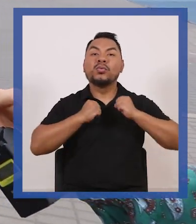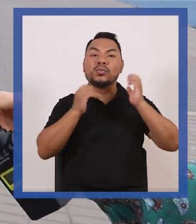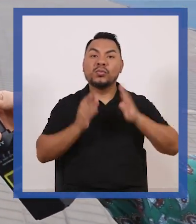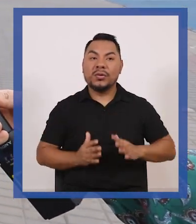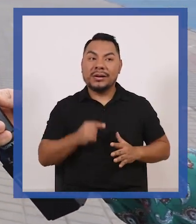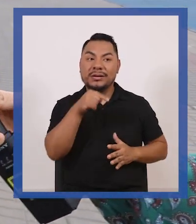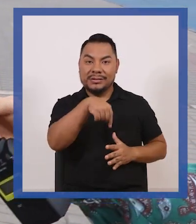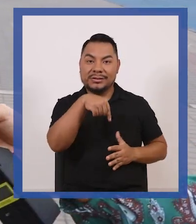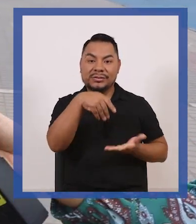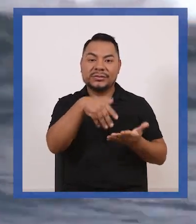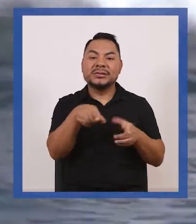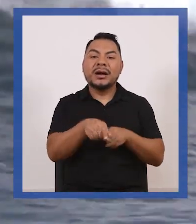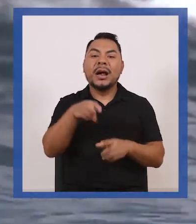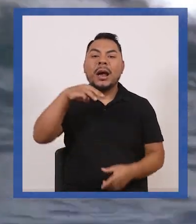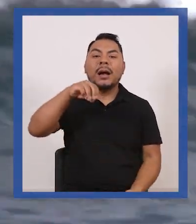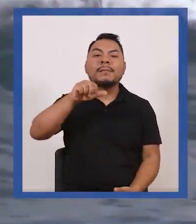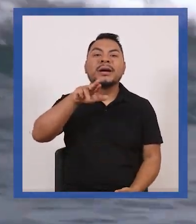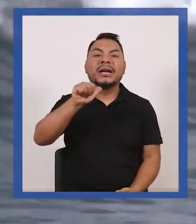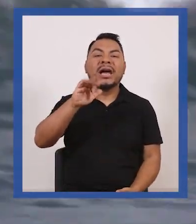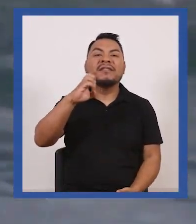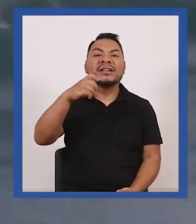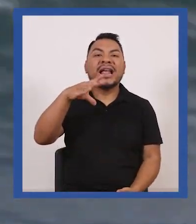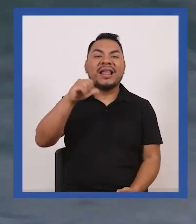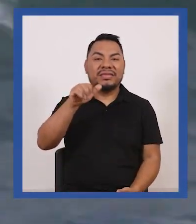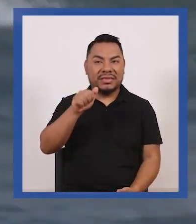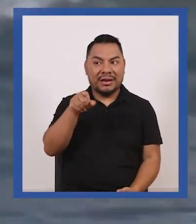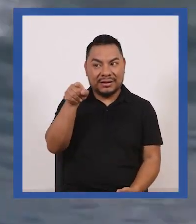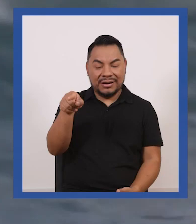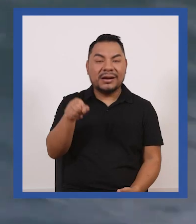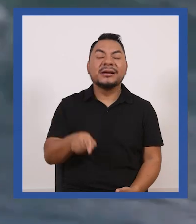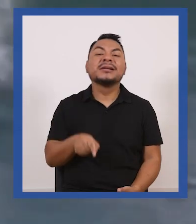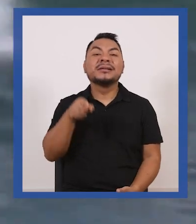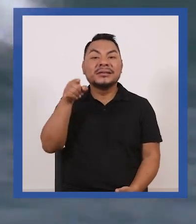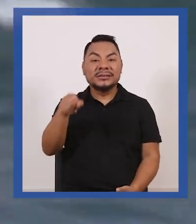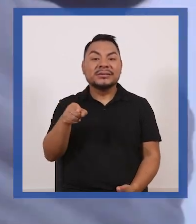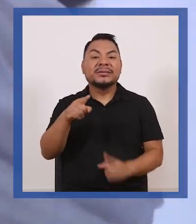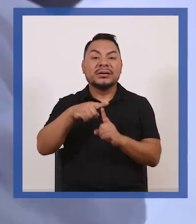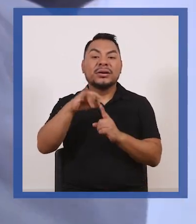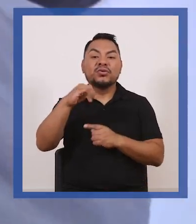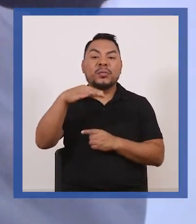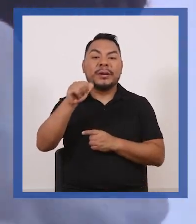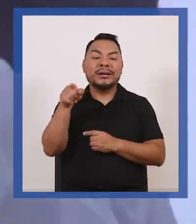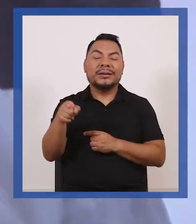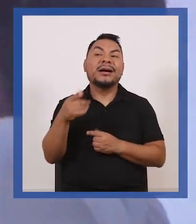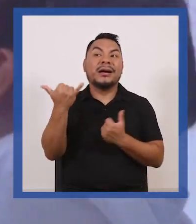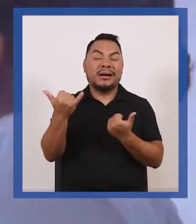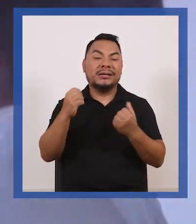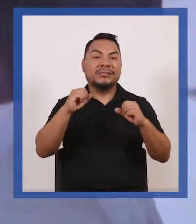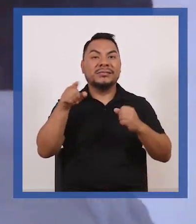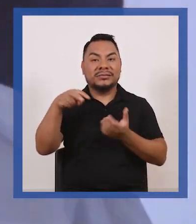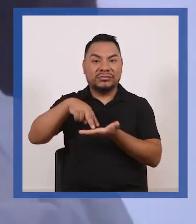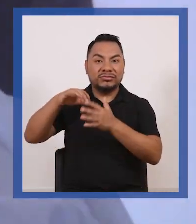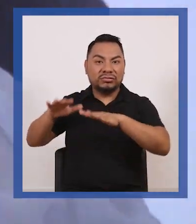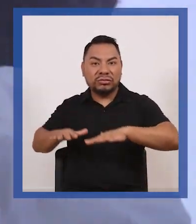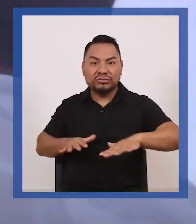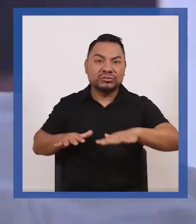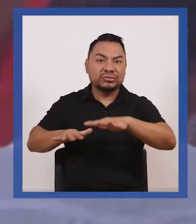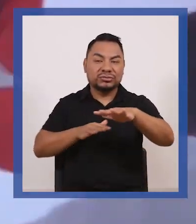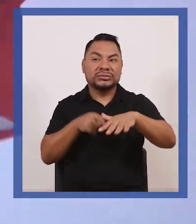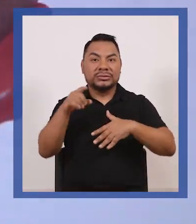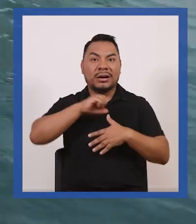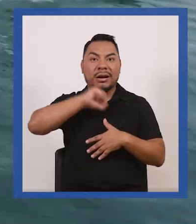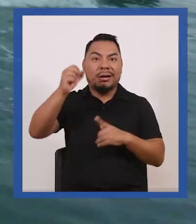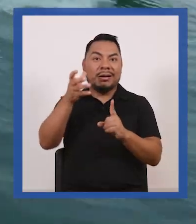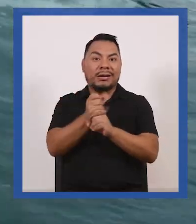mundialista que es María Fernanda Reyes Tupac Yupanqui que hoy nos está representando también y ha tenido